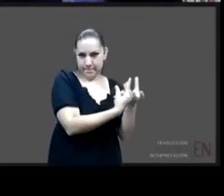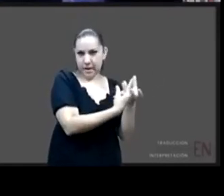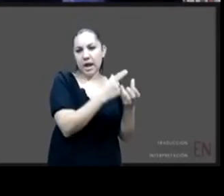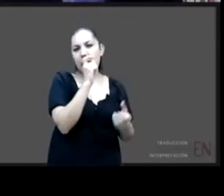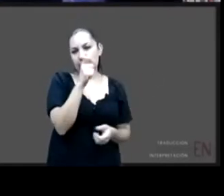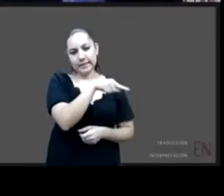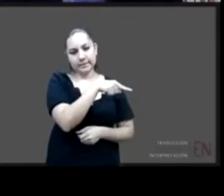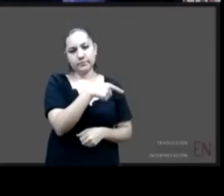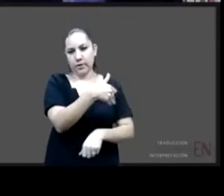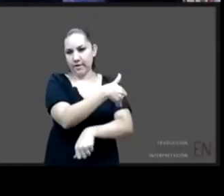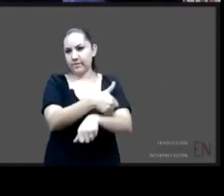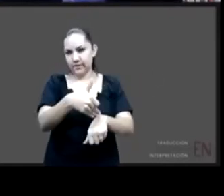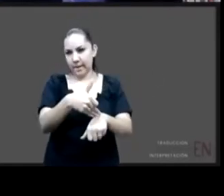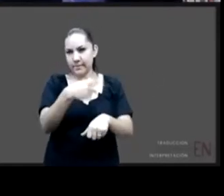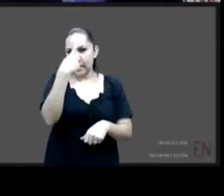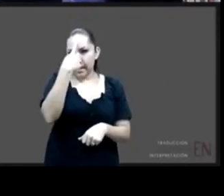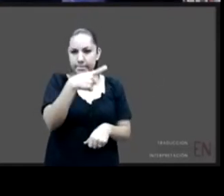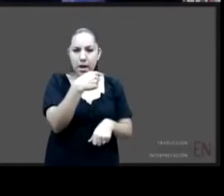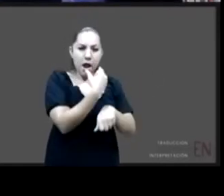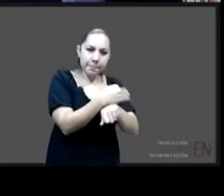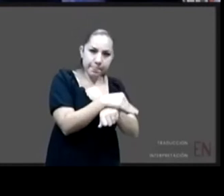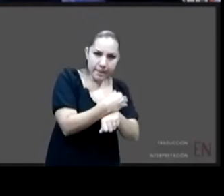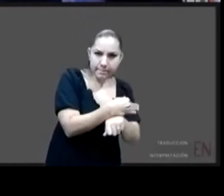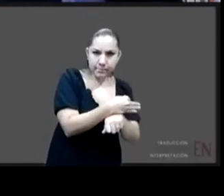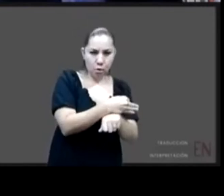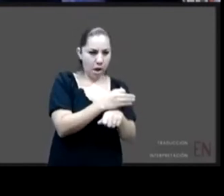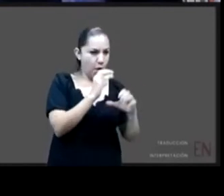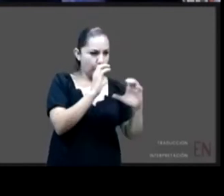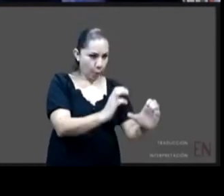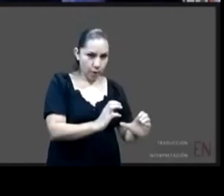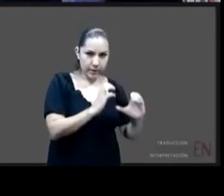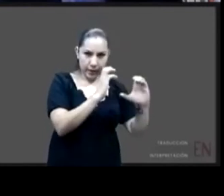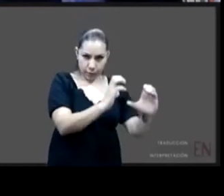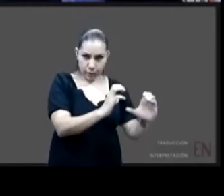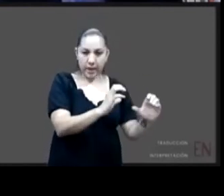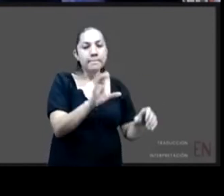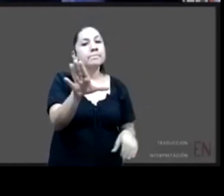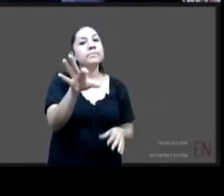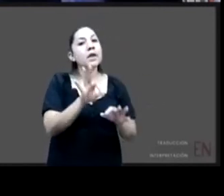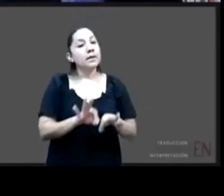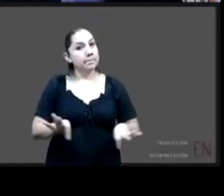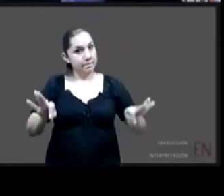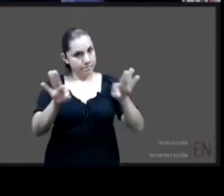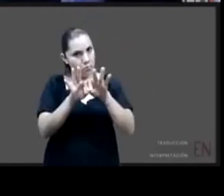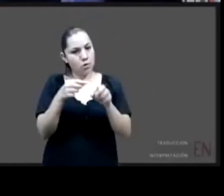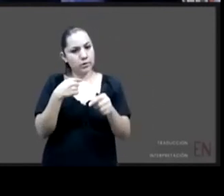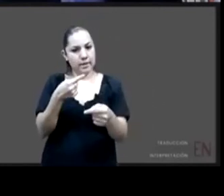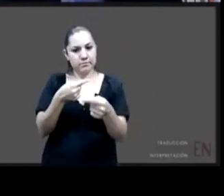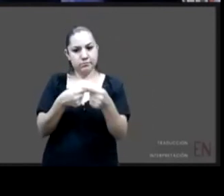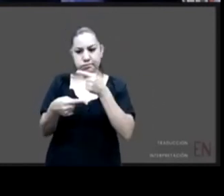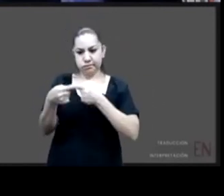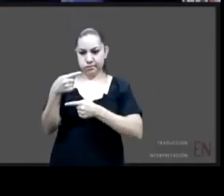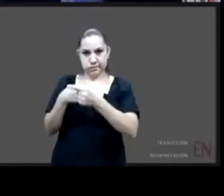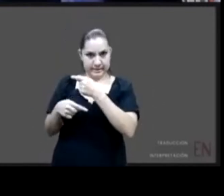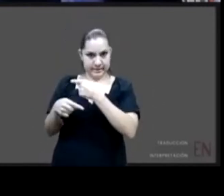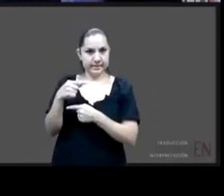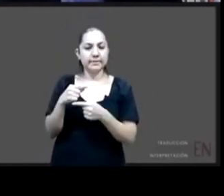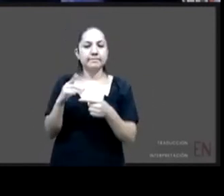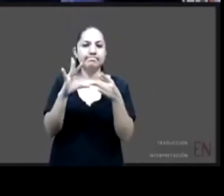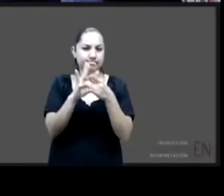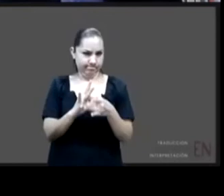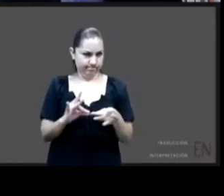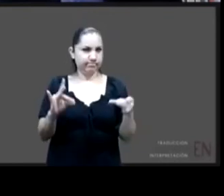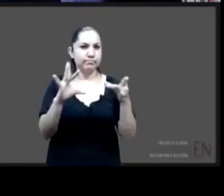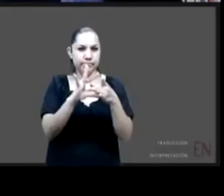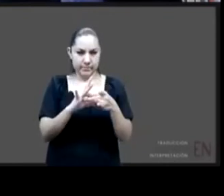familiar es también muy importante regresarnos a un primer paso que es